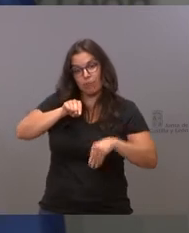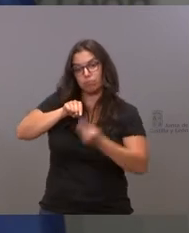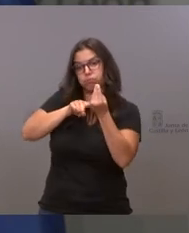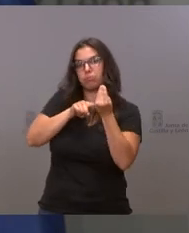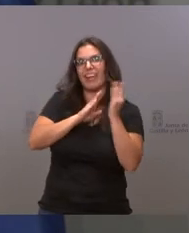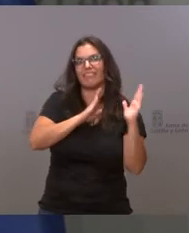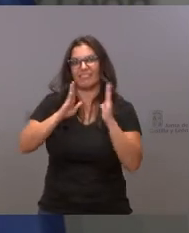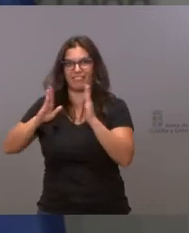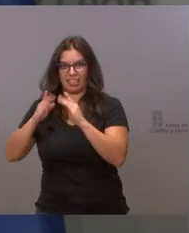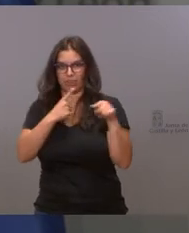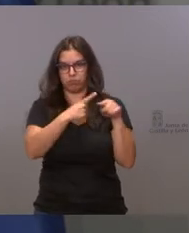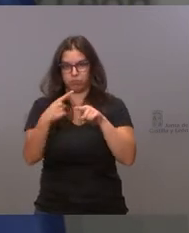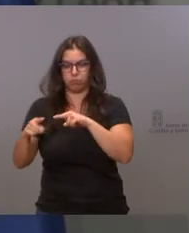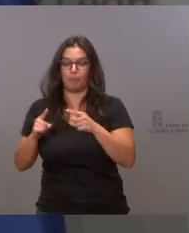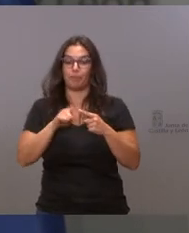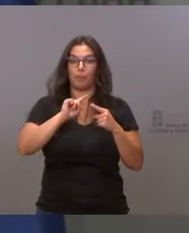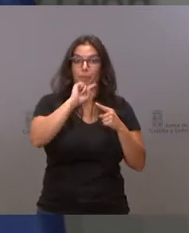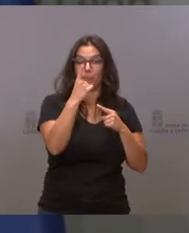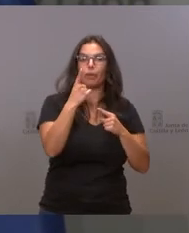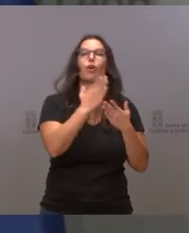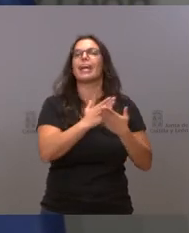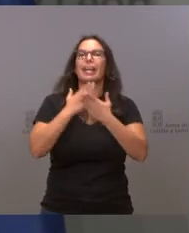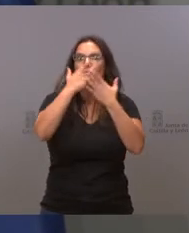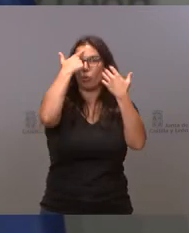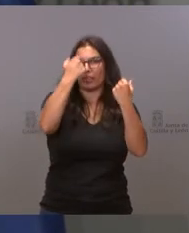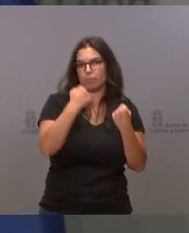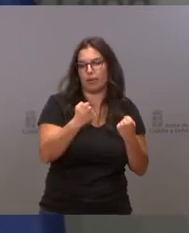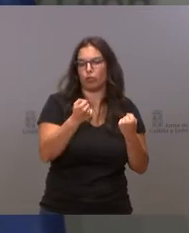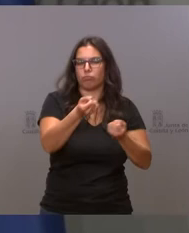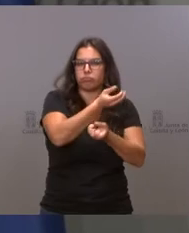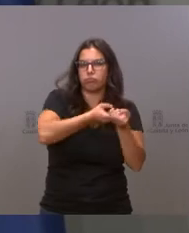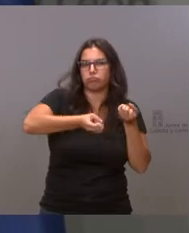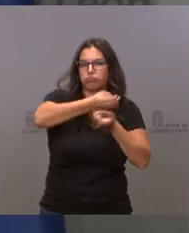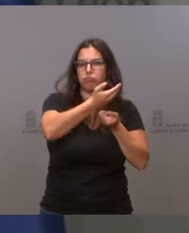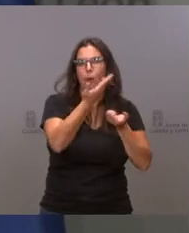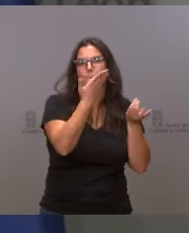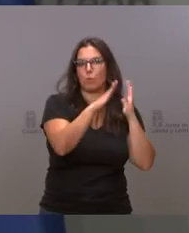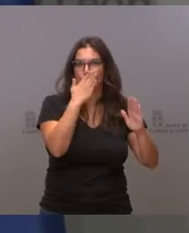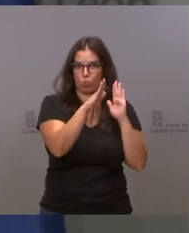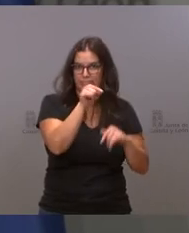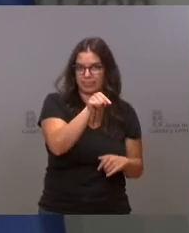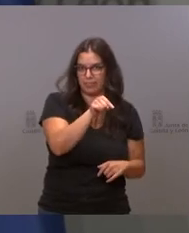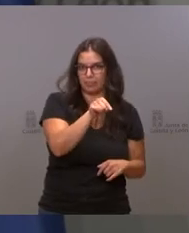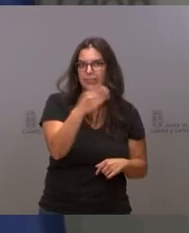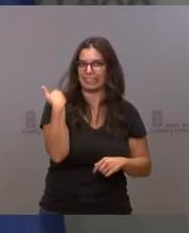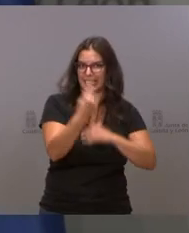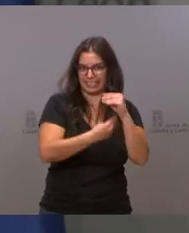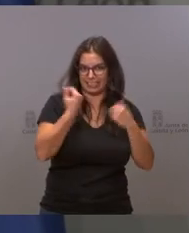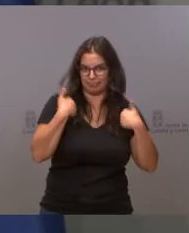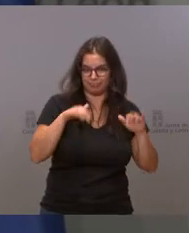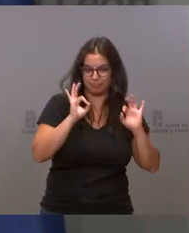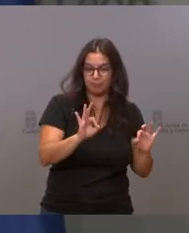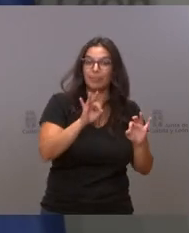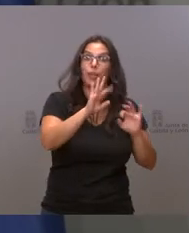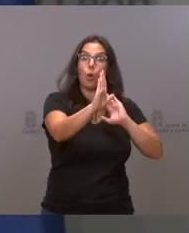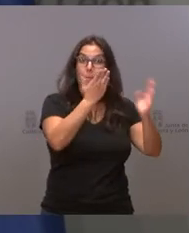fases. La primera, un estudio de expertos con una serie de propuestas. Esto es lo que se hizo en su momento. Con esas